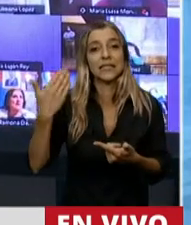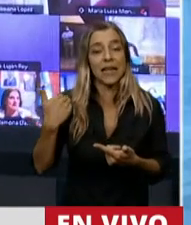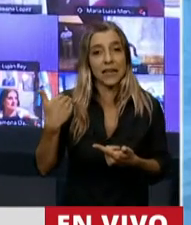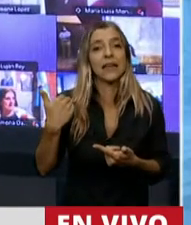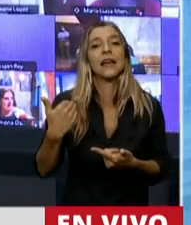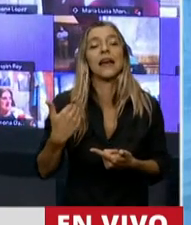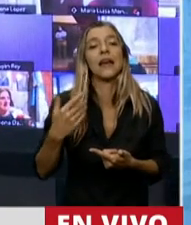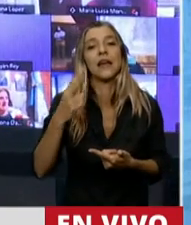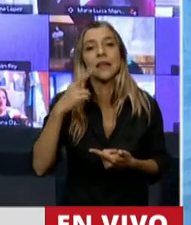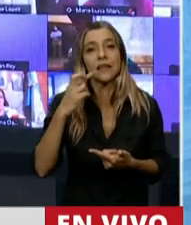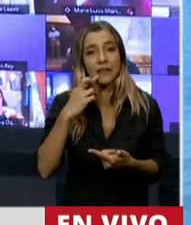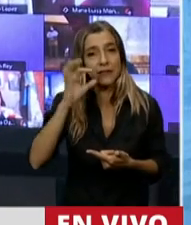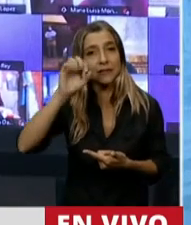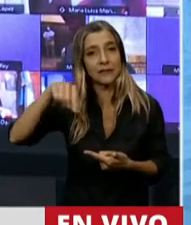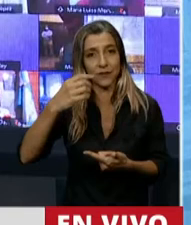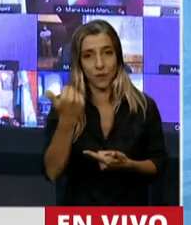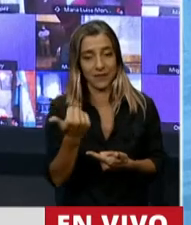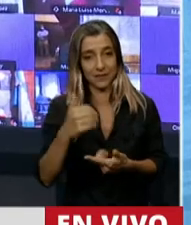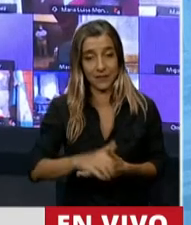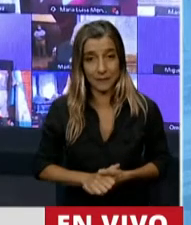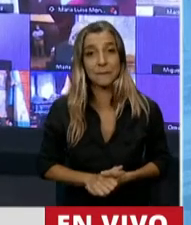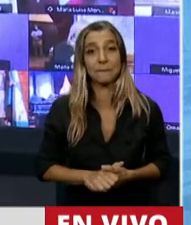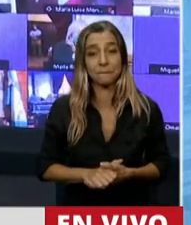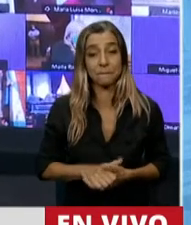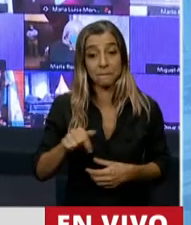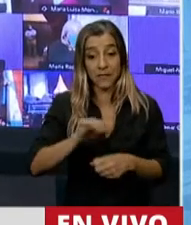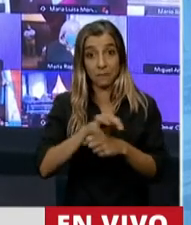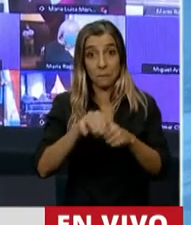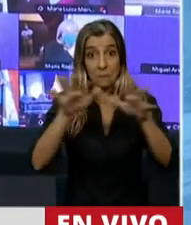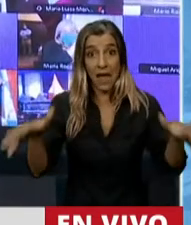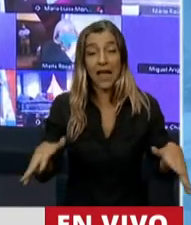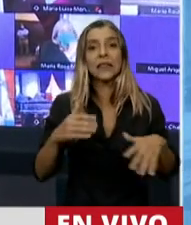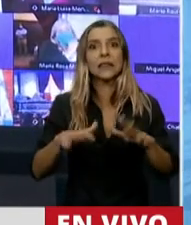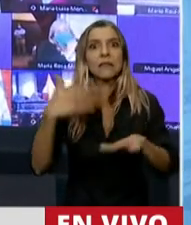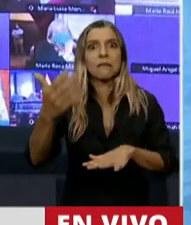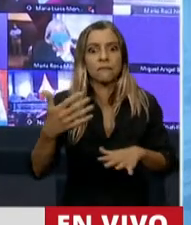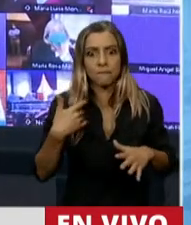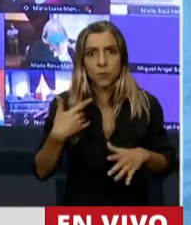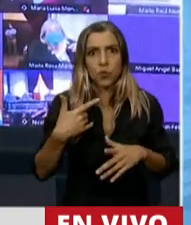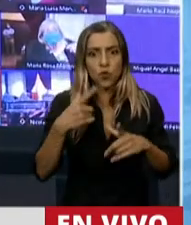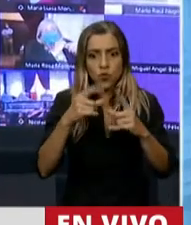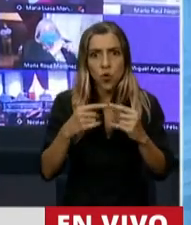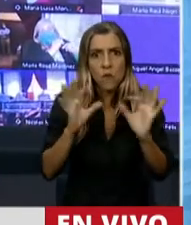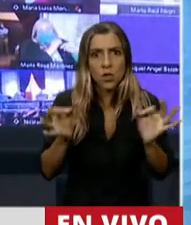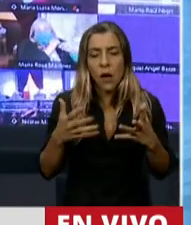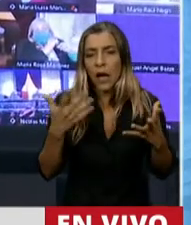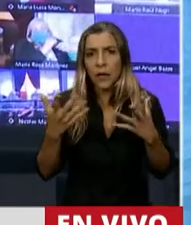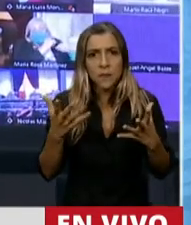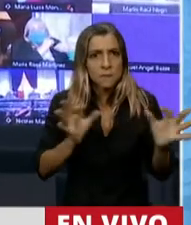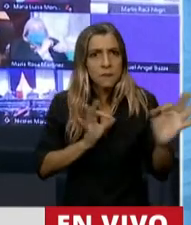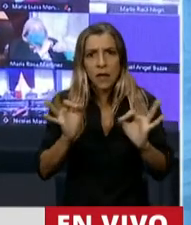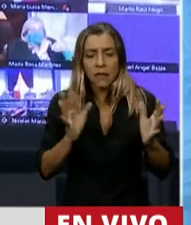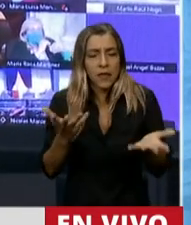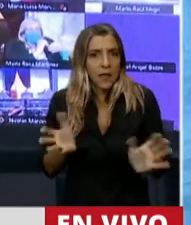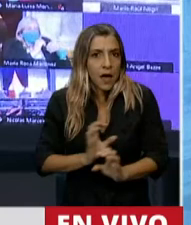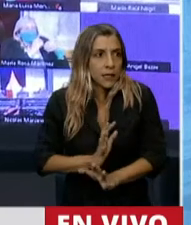Los números que deja la pandemia son desesperantes, acá y